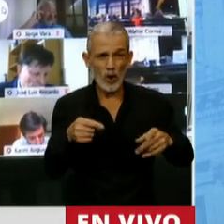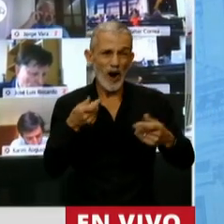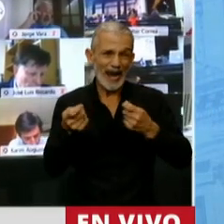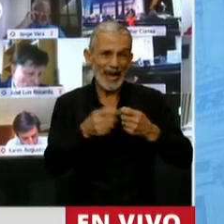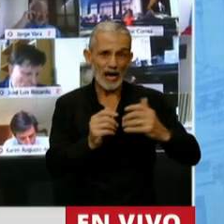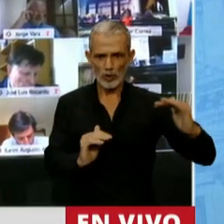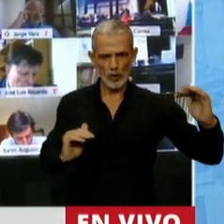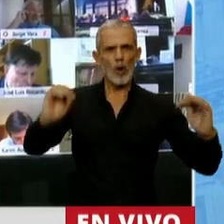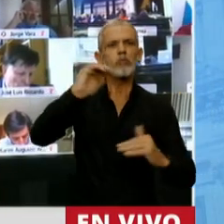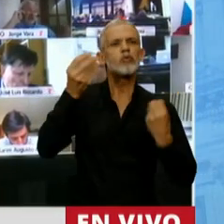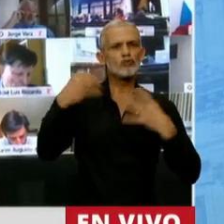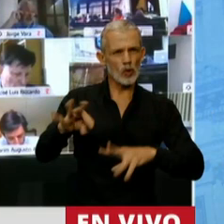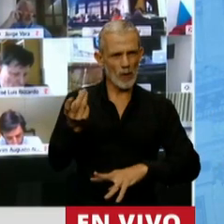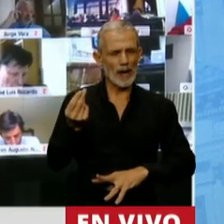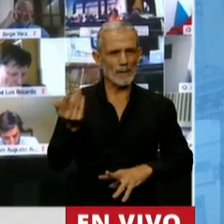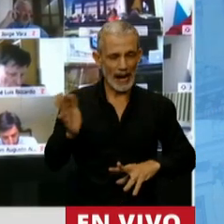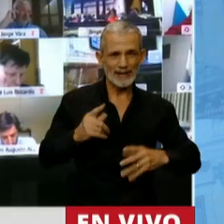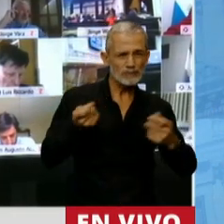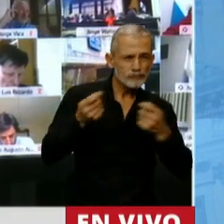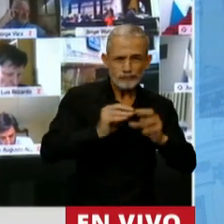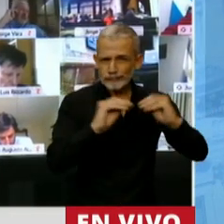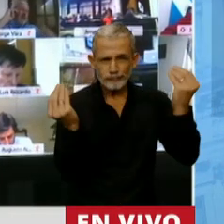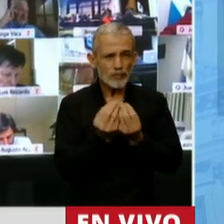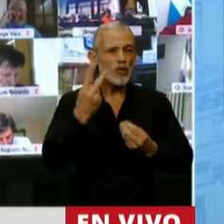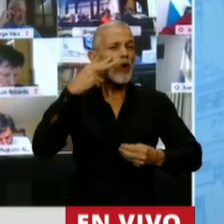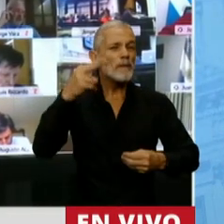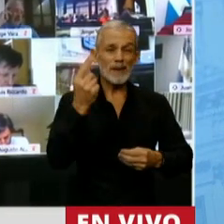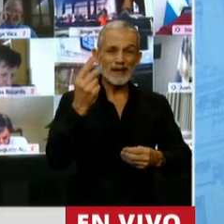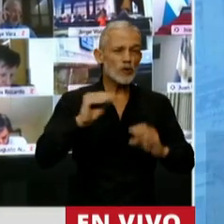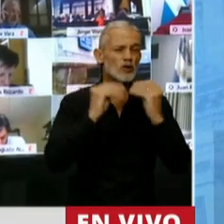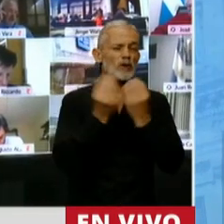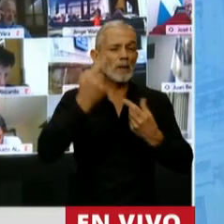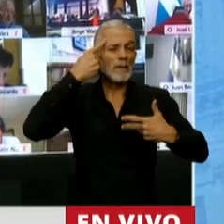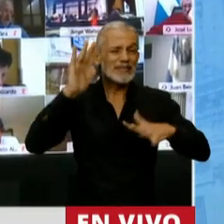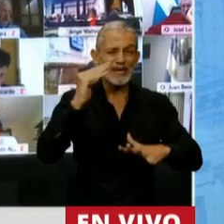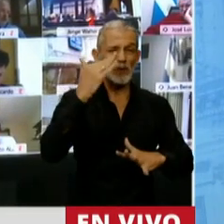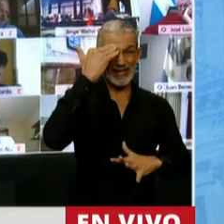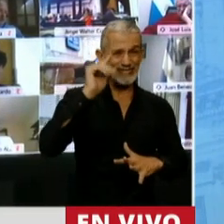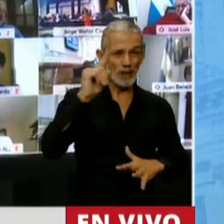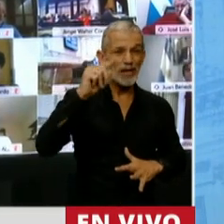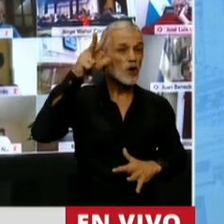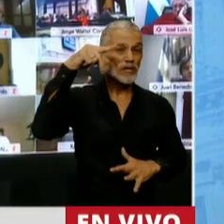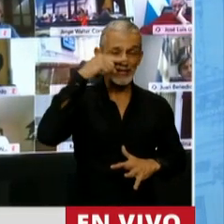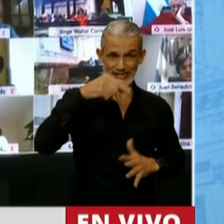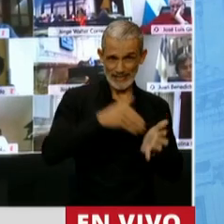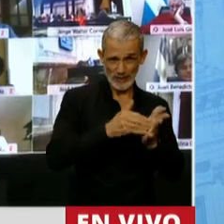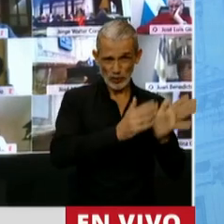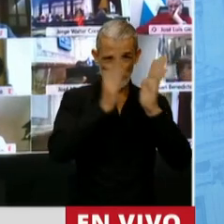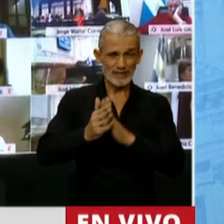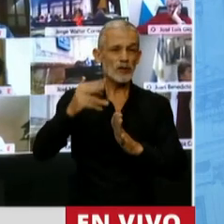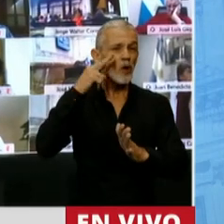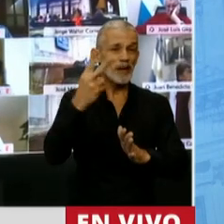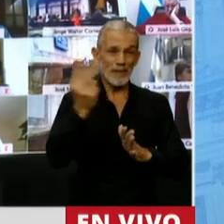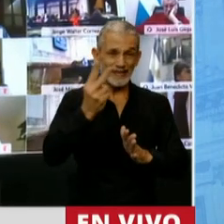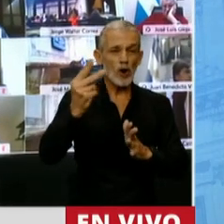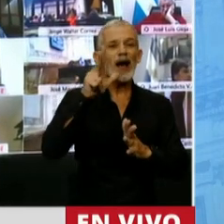El saldo comercial para el año 2021 se estima en 15,087 millones para el 2022 en